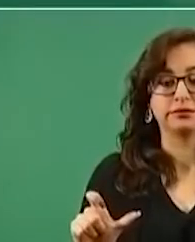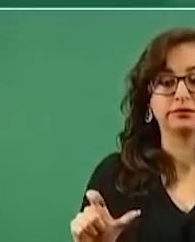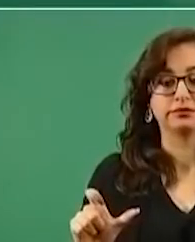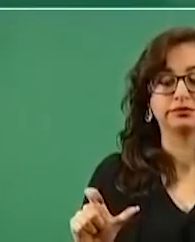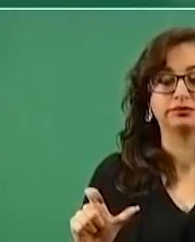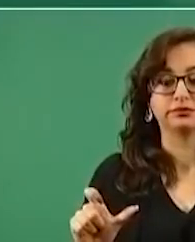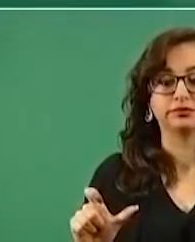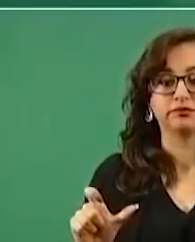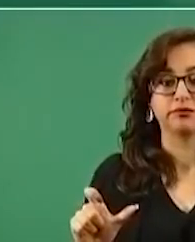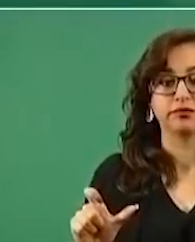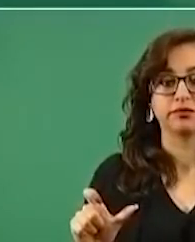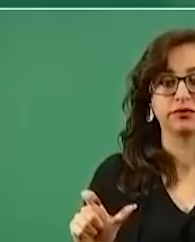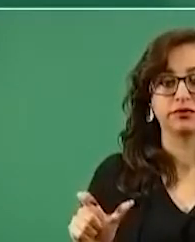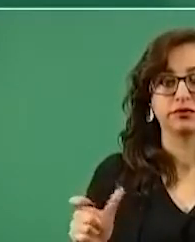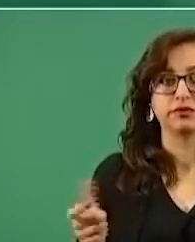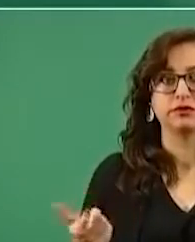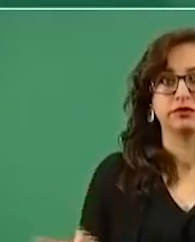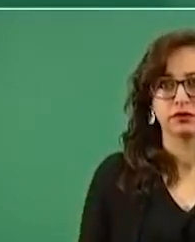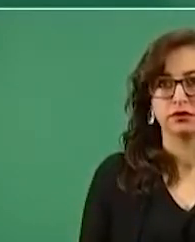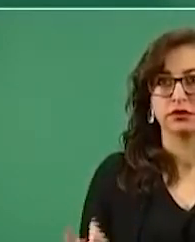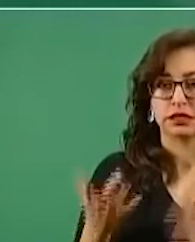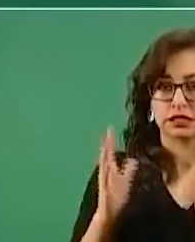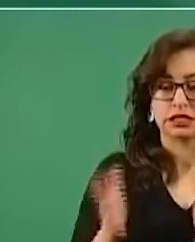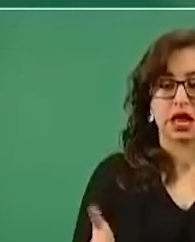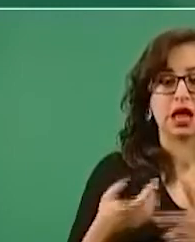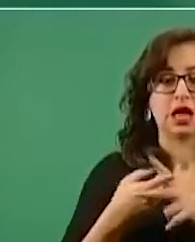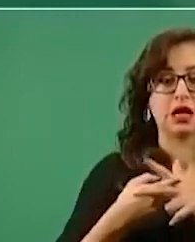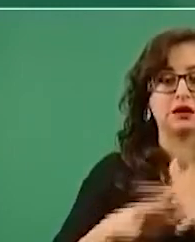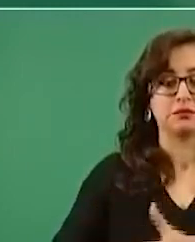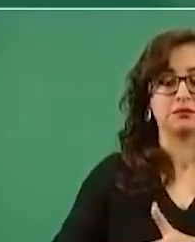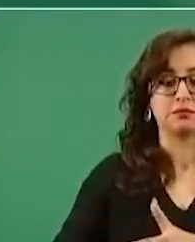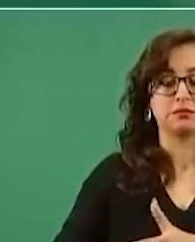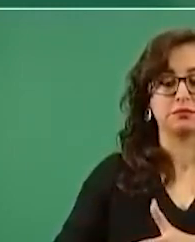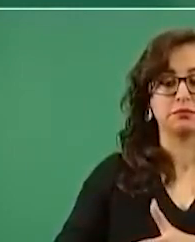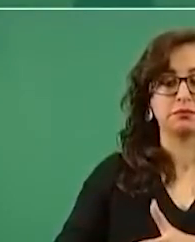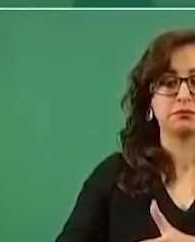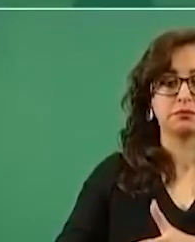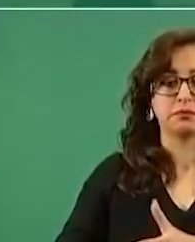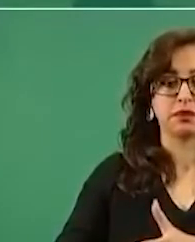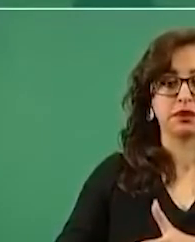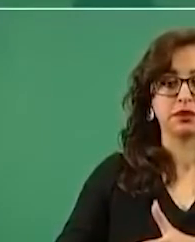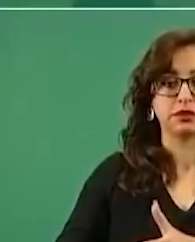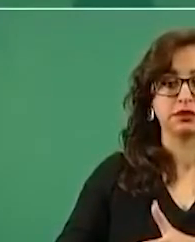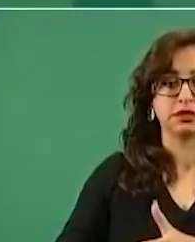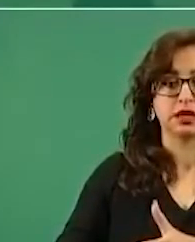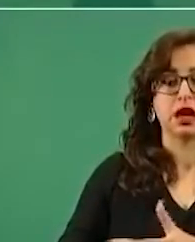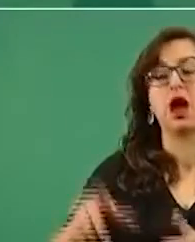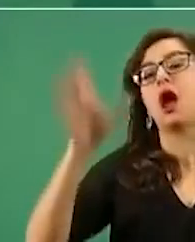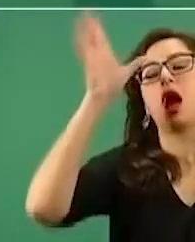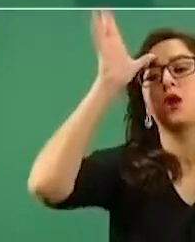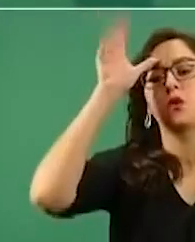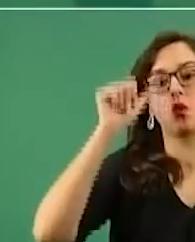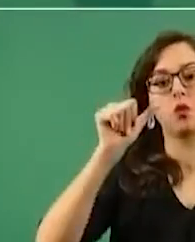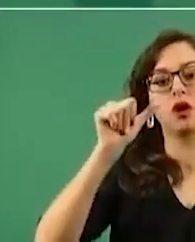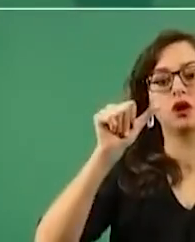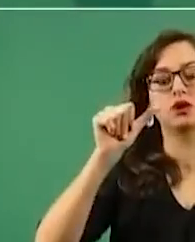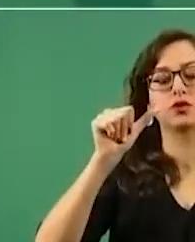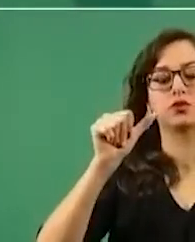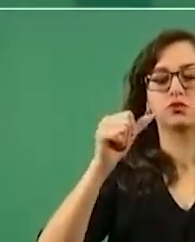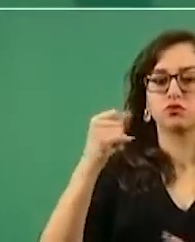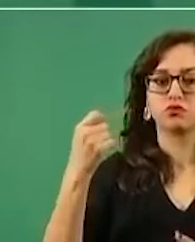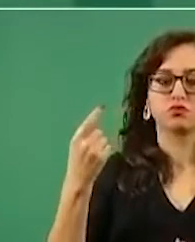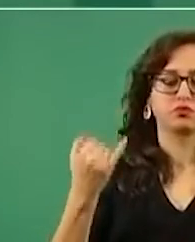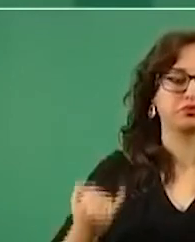entrar en vigor otro acuerdo, un